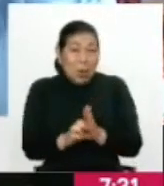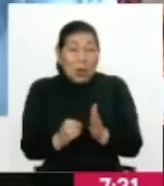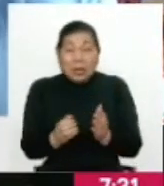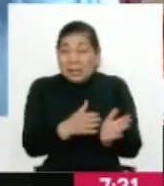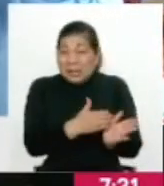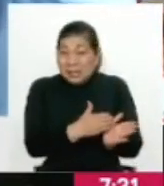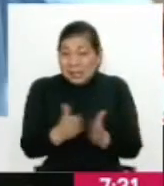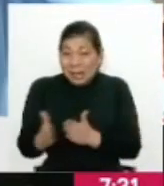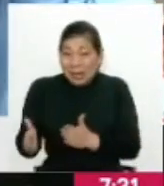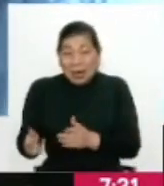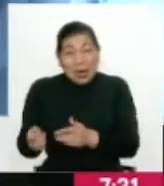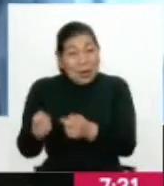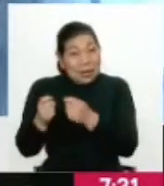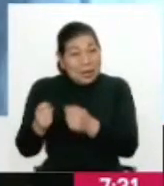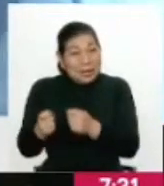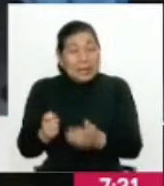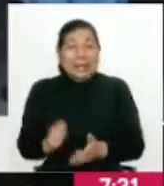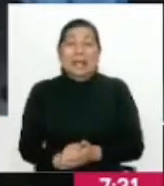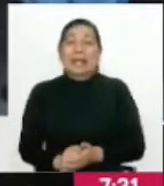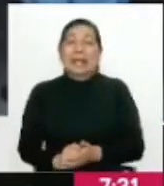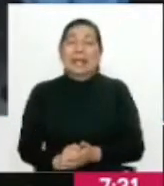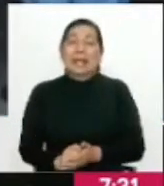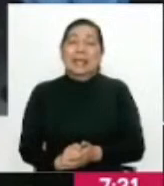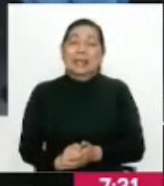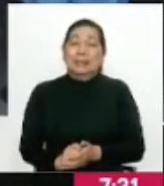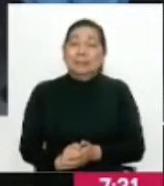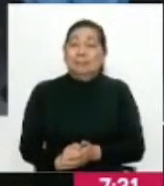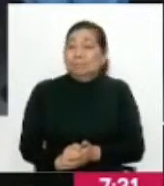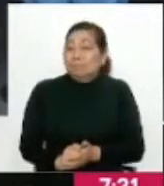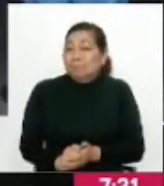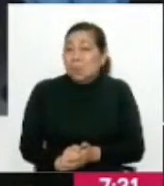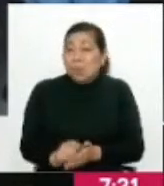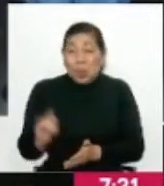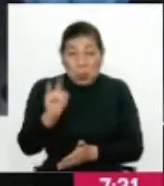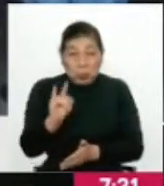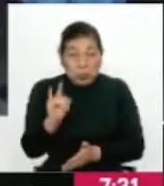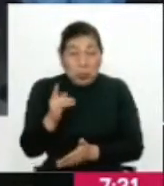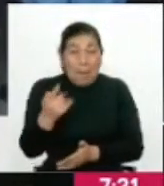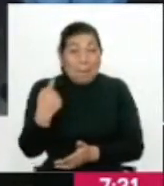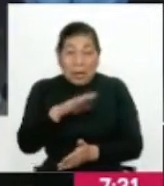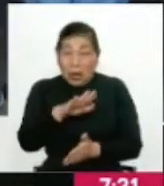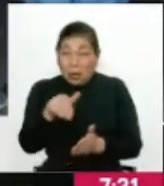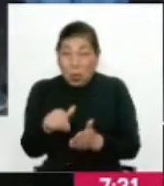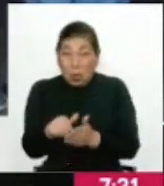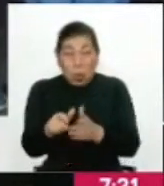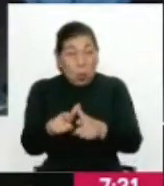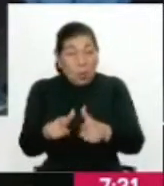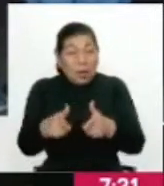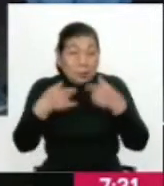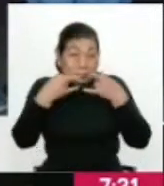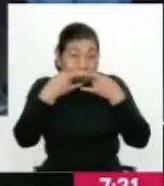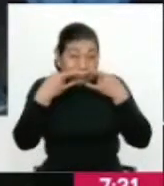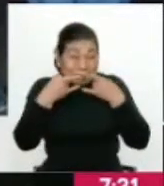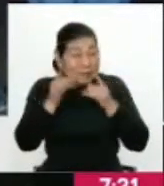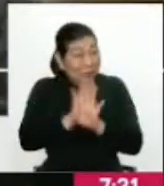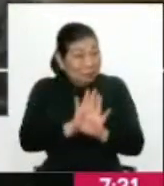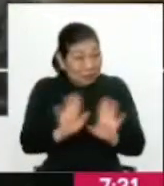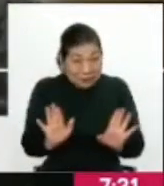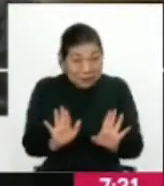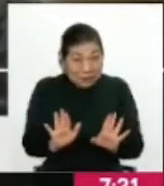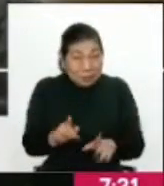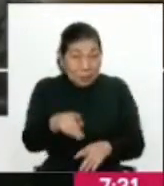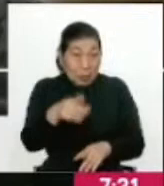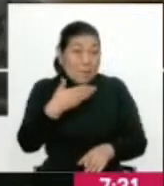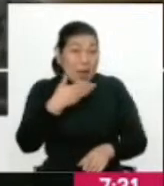retirarse la obligatoriedad del uso de mascarillas en todo espacio, ya debería también